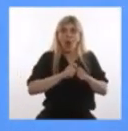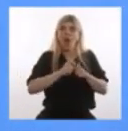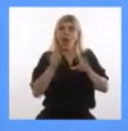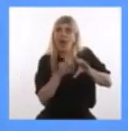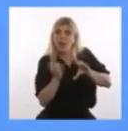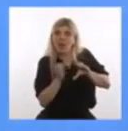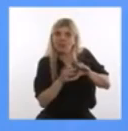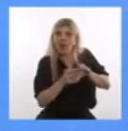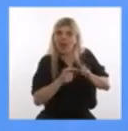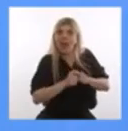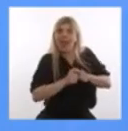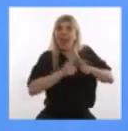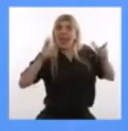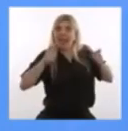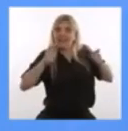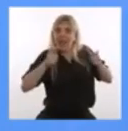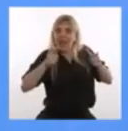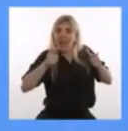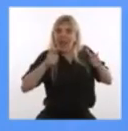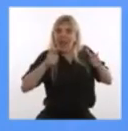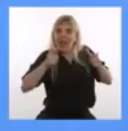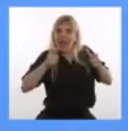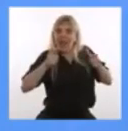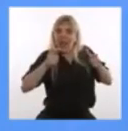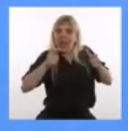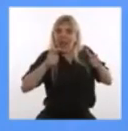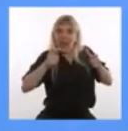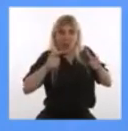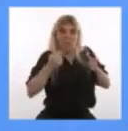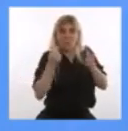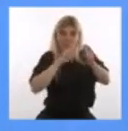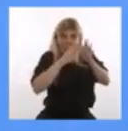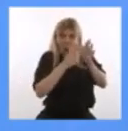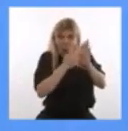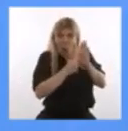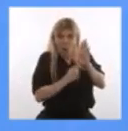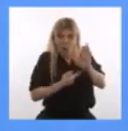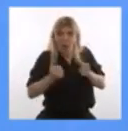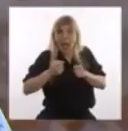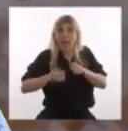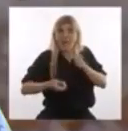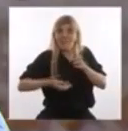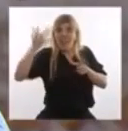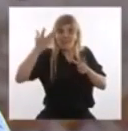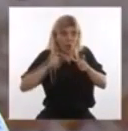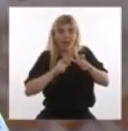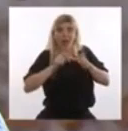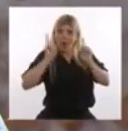crece por encima en varios puntos de inflación.